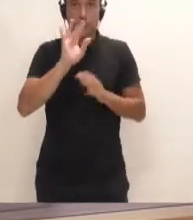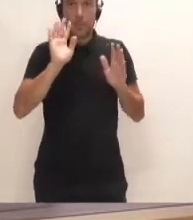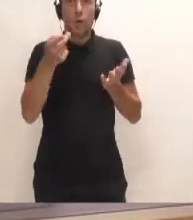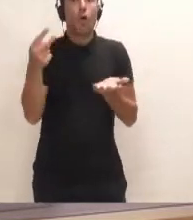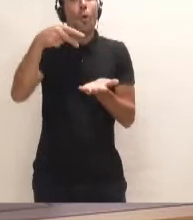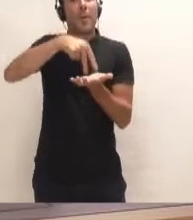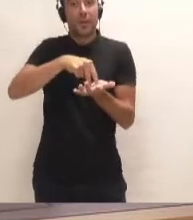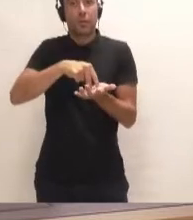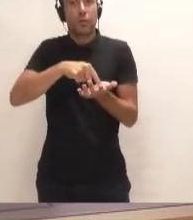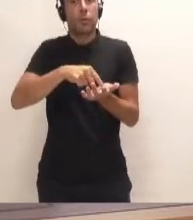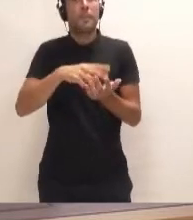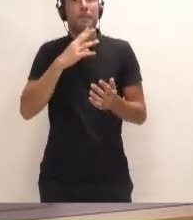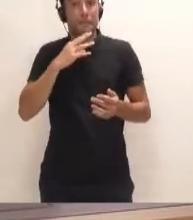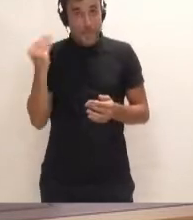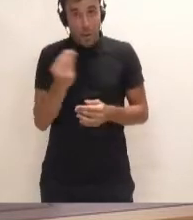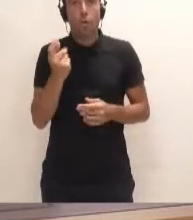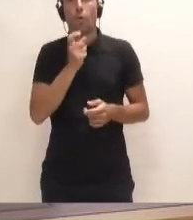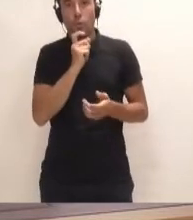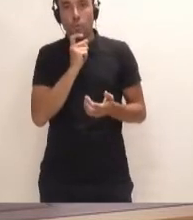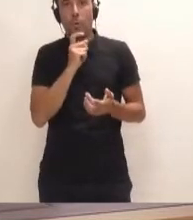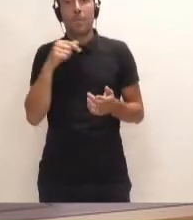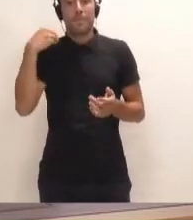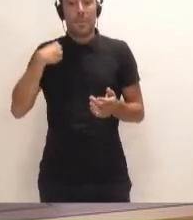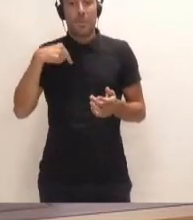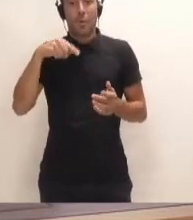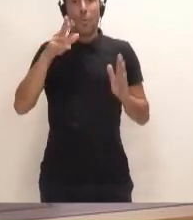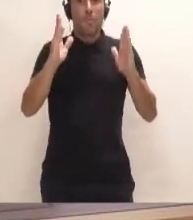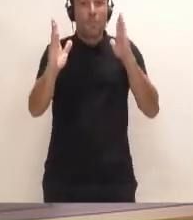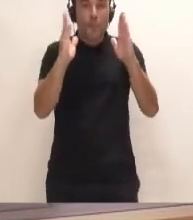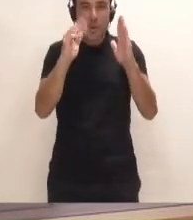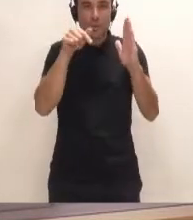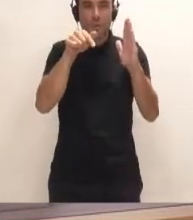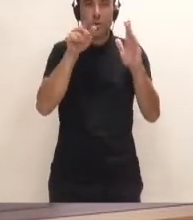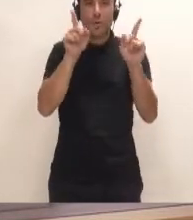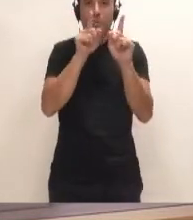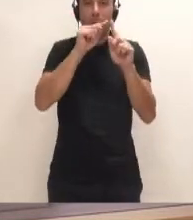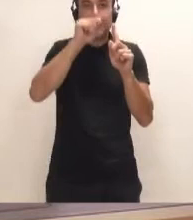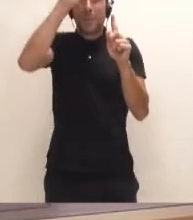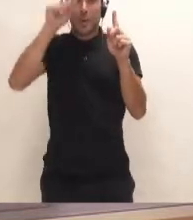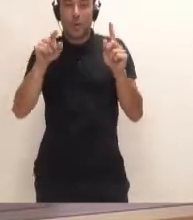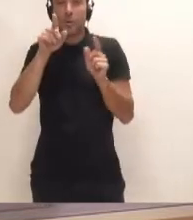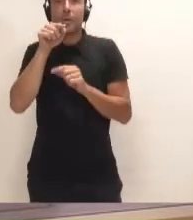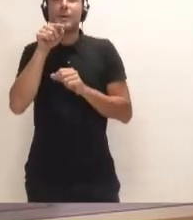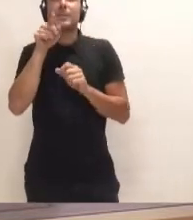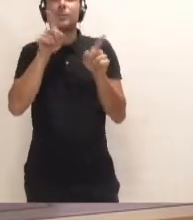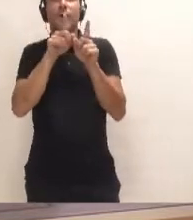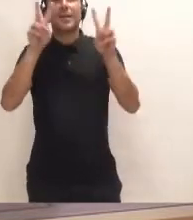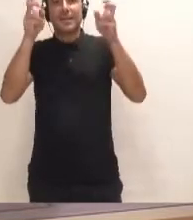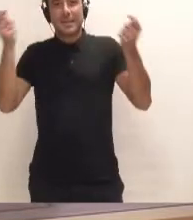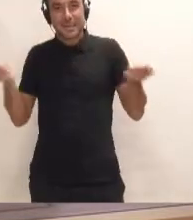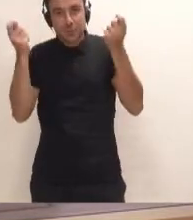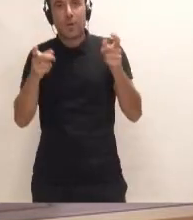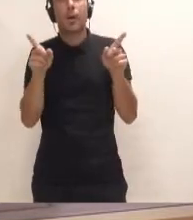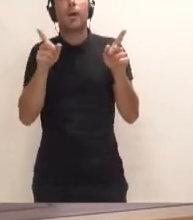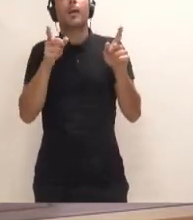comparecencia hubiera sido estupenda, que hubiese sido en estos momentos, en estos picos que tenemos y que esas reuniones y esos titulares hubieran sido por la